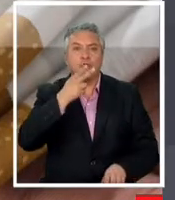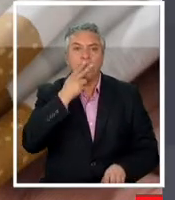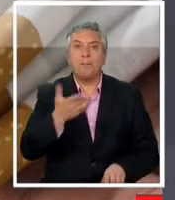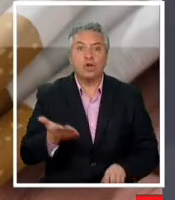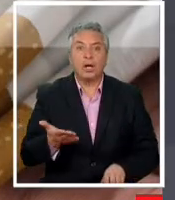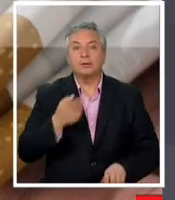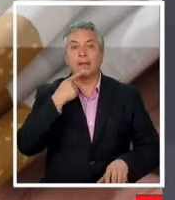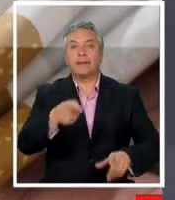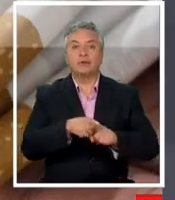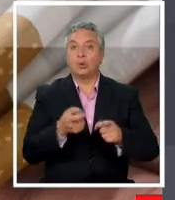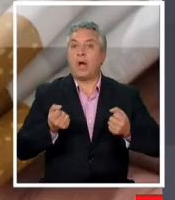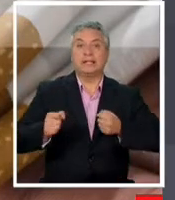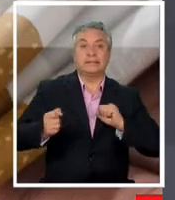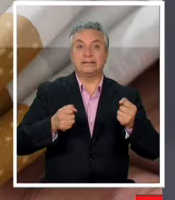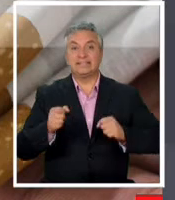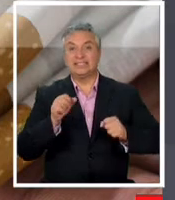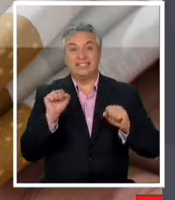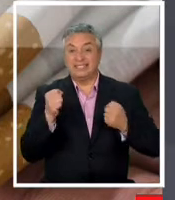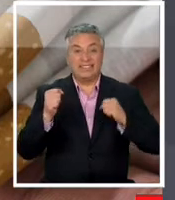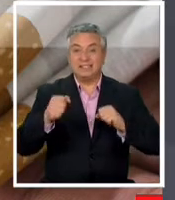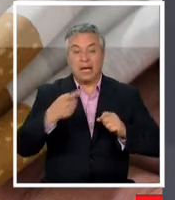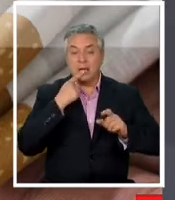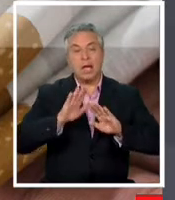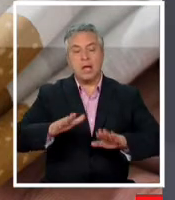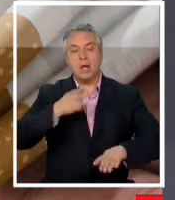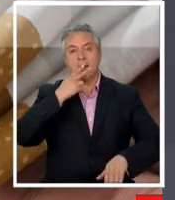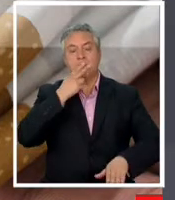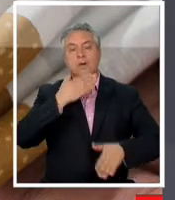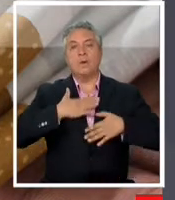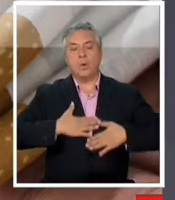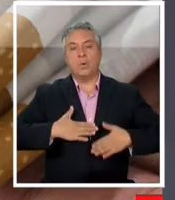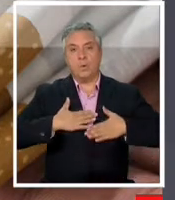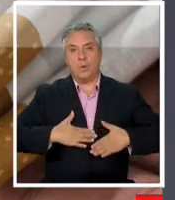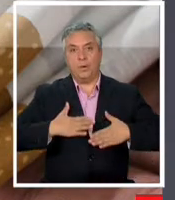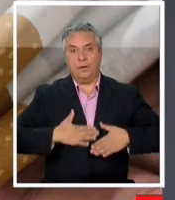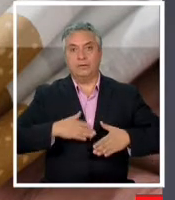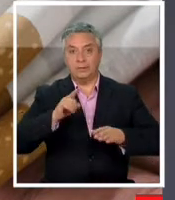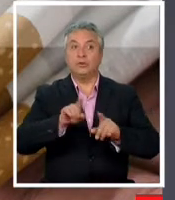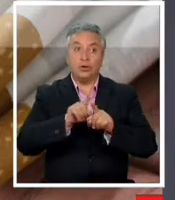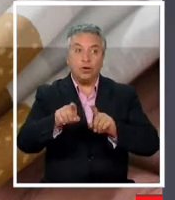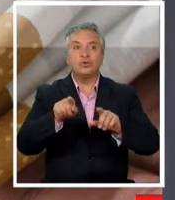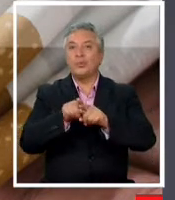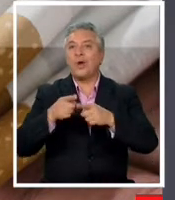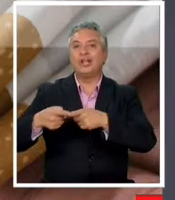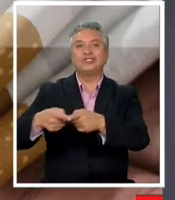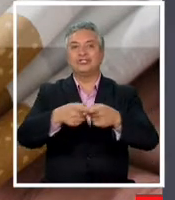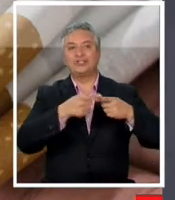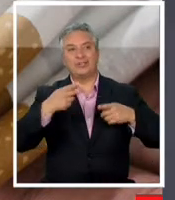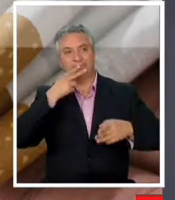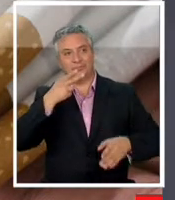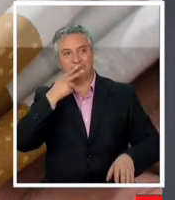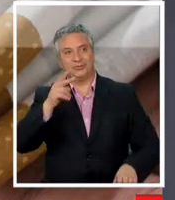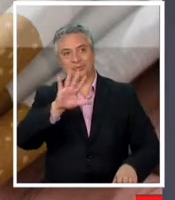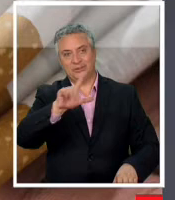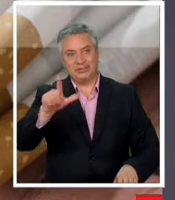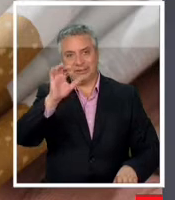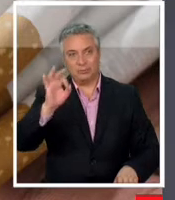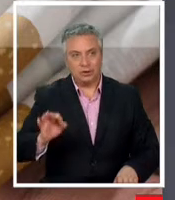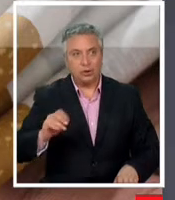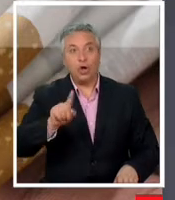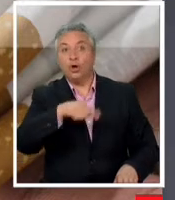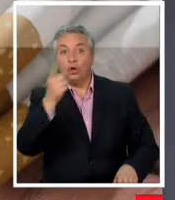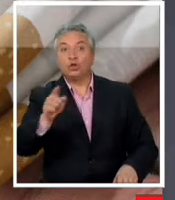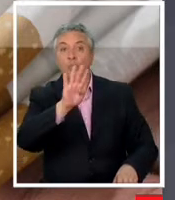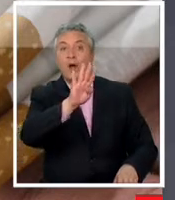para manejar la ansiedad estrés o depresión el 57% por compartir socialmente y el 49% dice